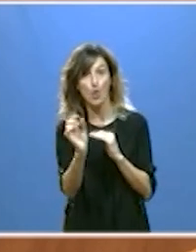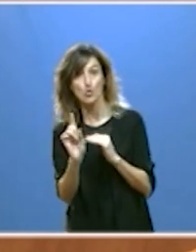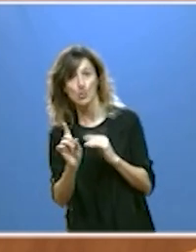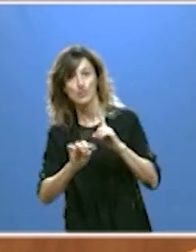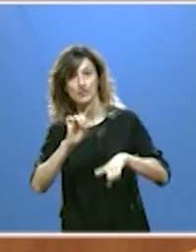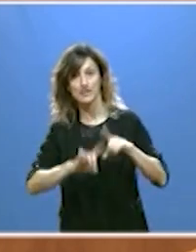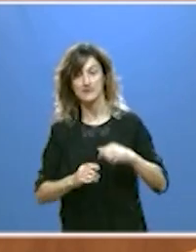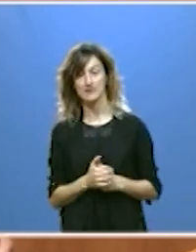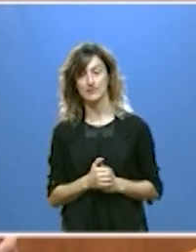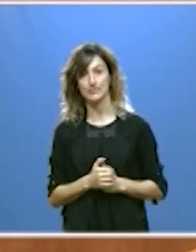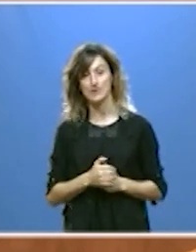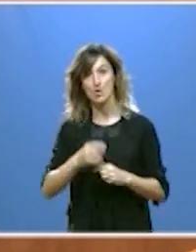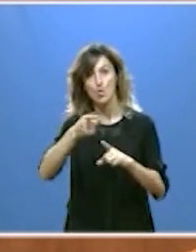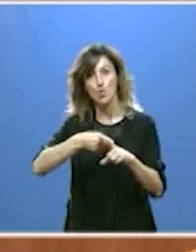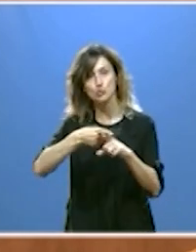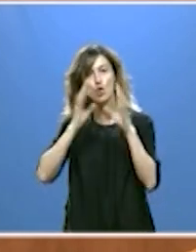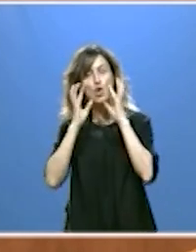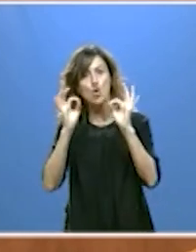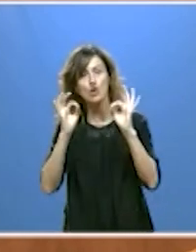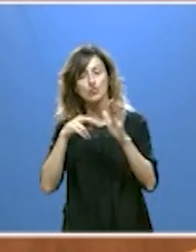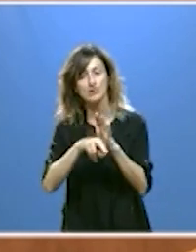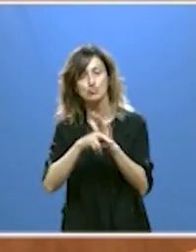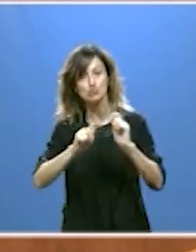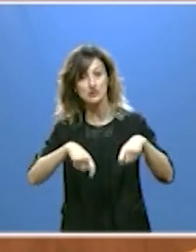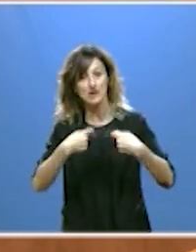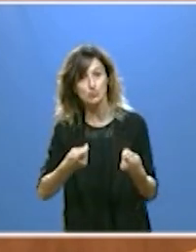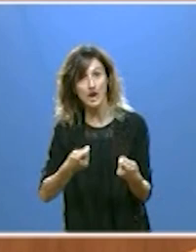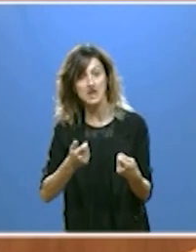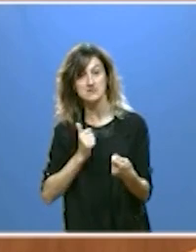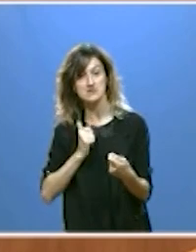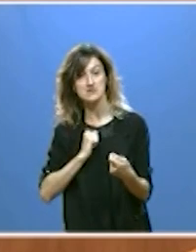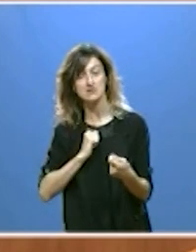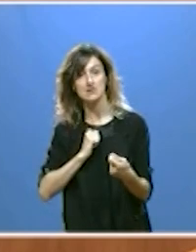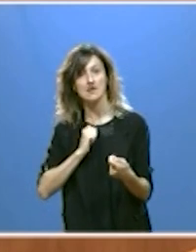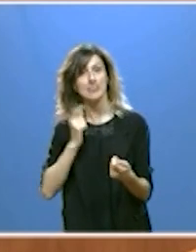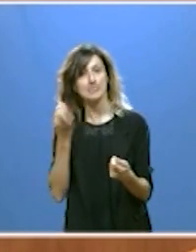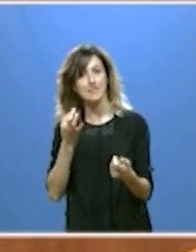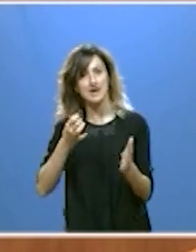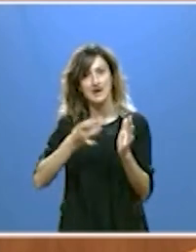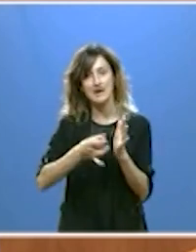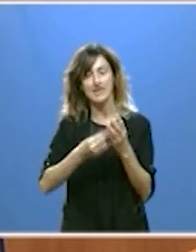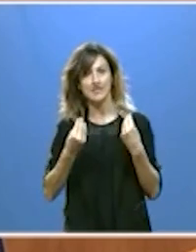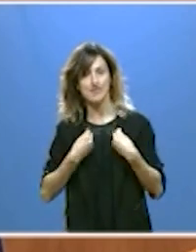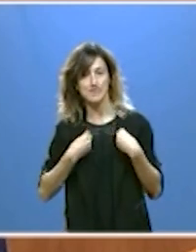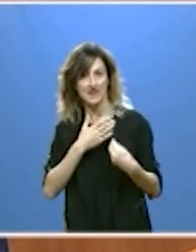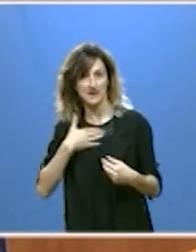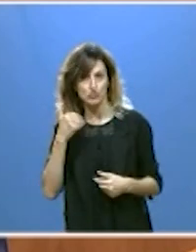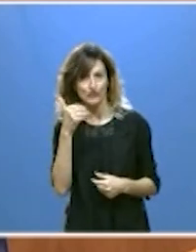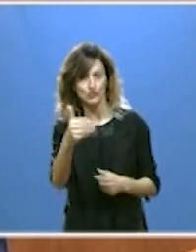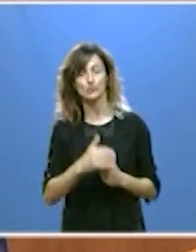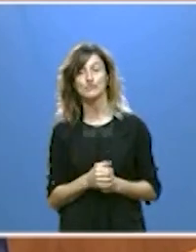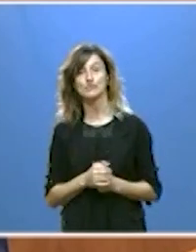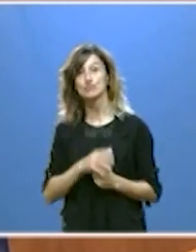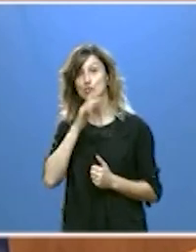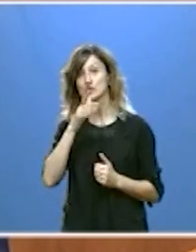la utilización racional de los recursos naturales forma parte de la mejor calidad de vida a la que aspiramos y es